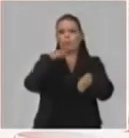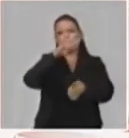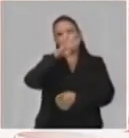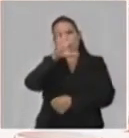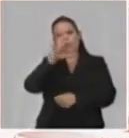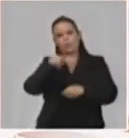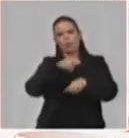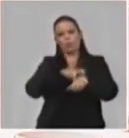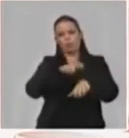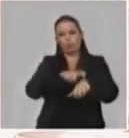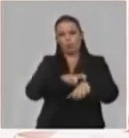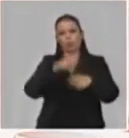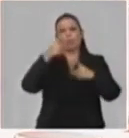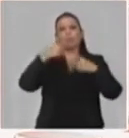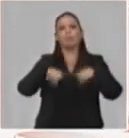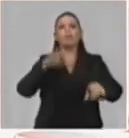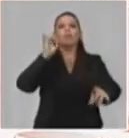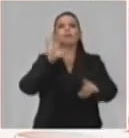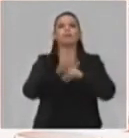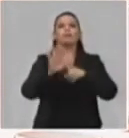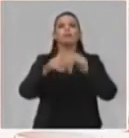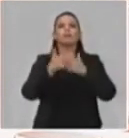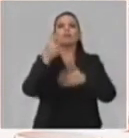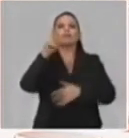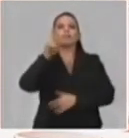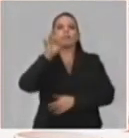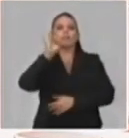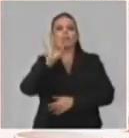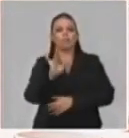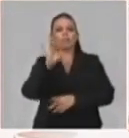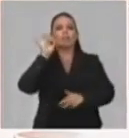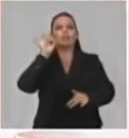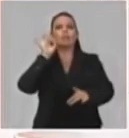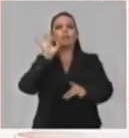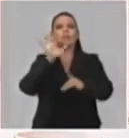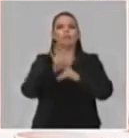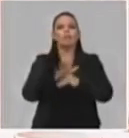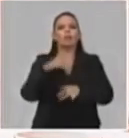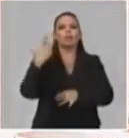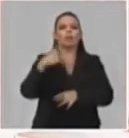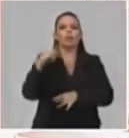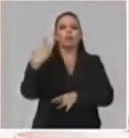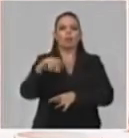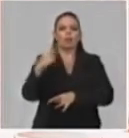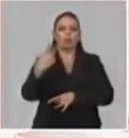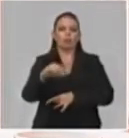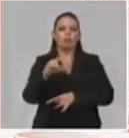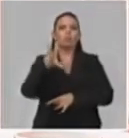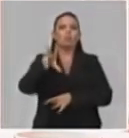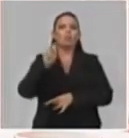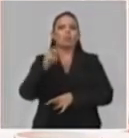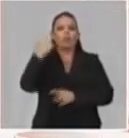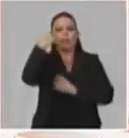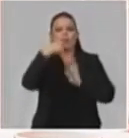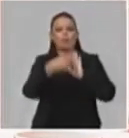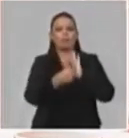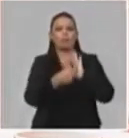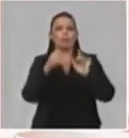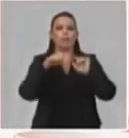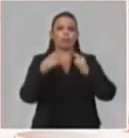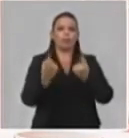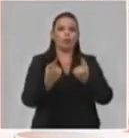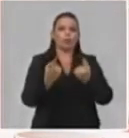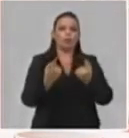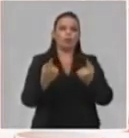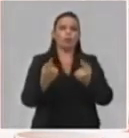27 nosotros comenzamos con estos repasos, estos repasos con nuevas características, a partir de que se desarrollaron en